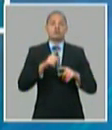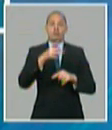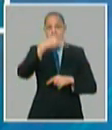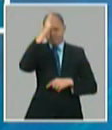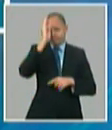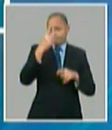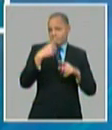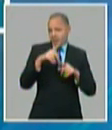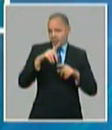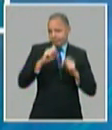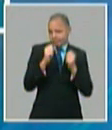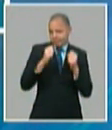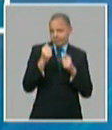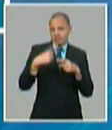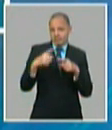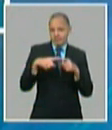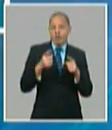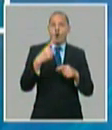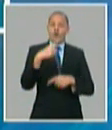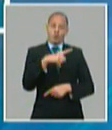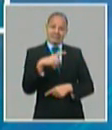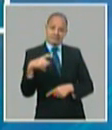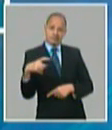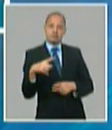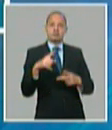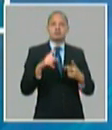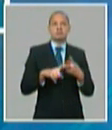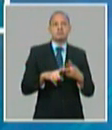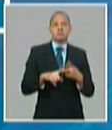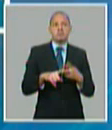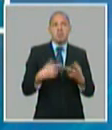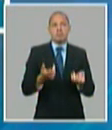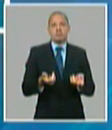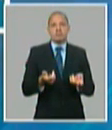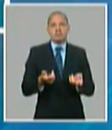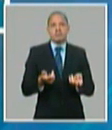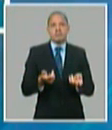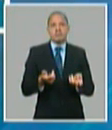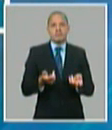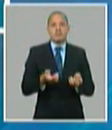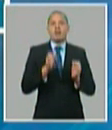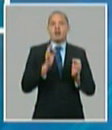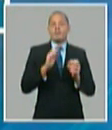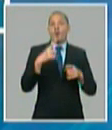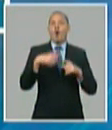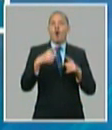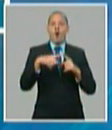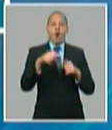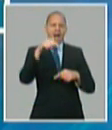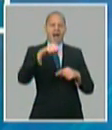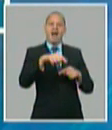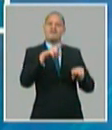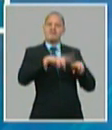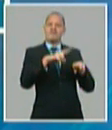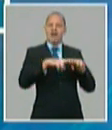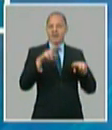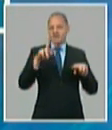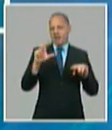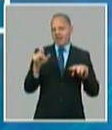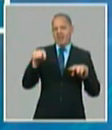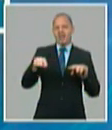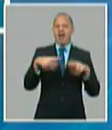el programa de agricultura del camarón las dos plantas de bioplavisillas que tenemos en La Habana y Villaclara que estamos